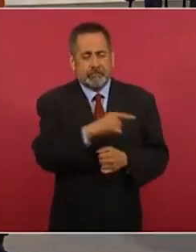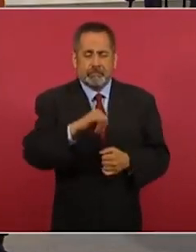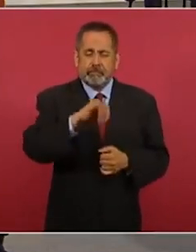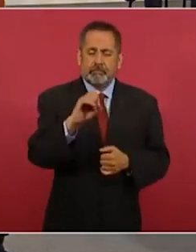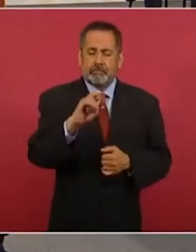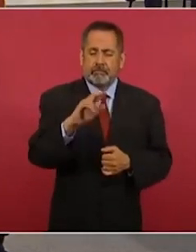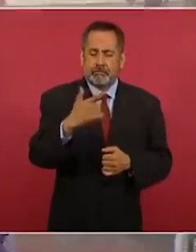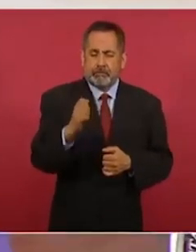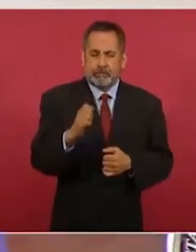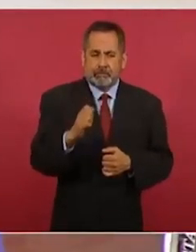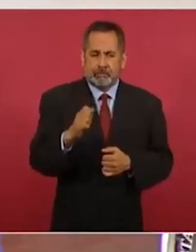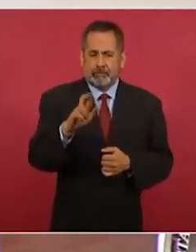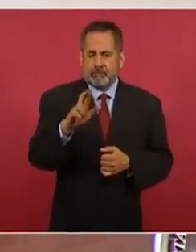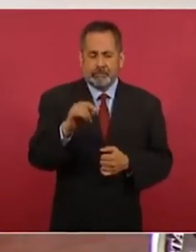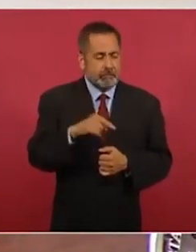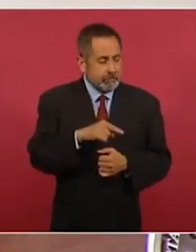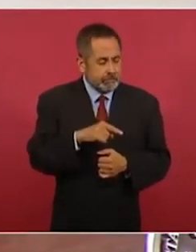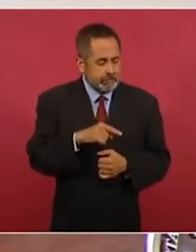los entiendo,